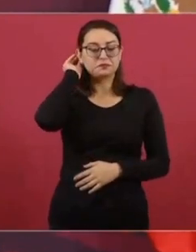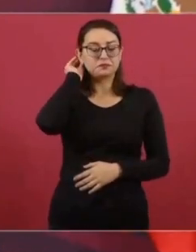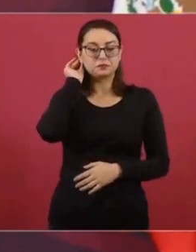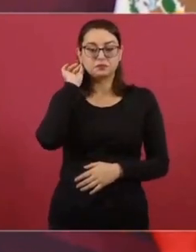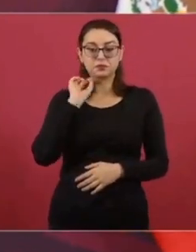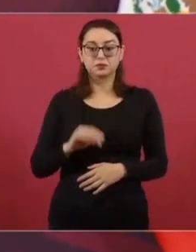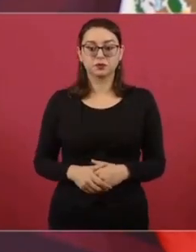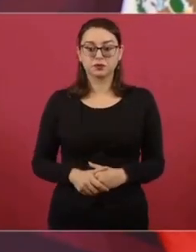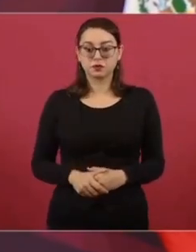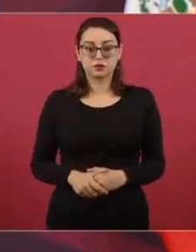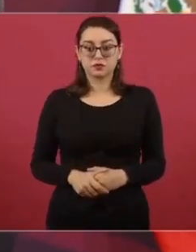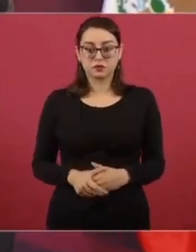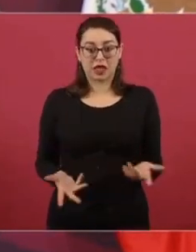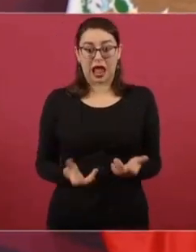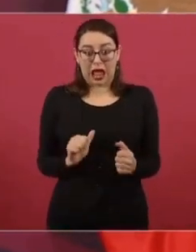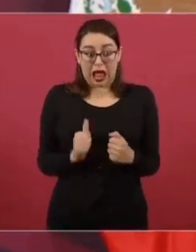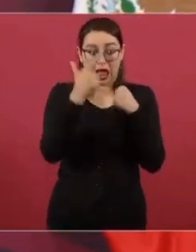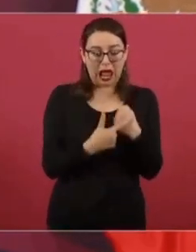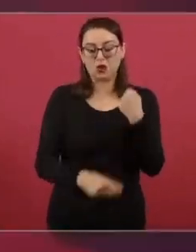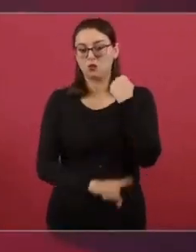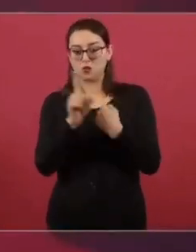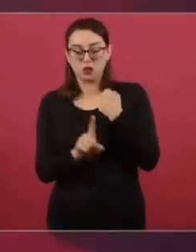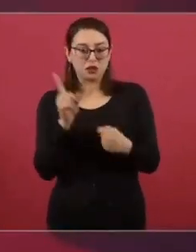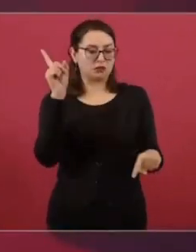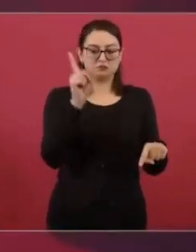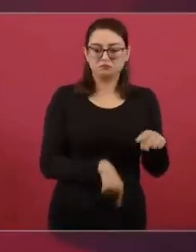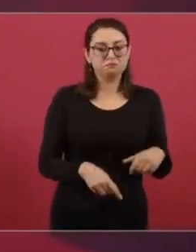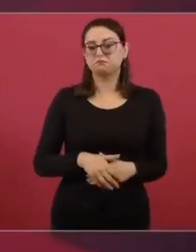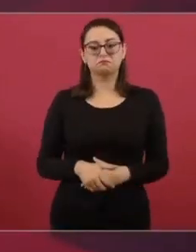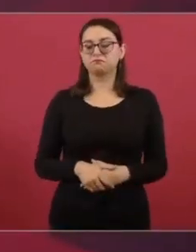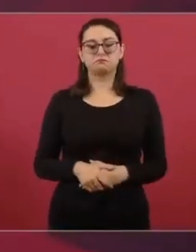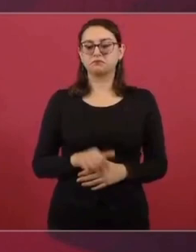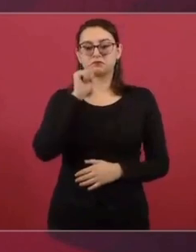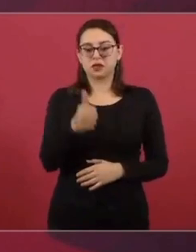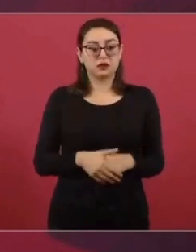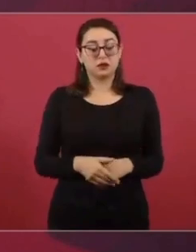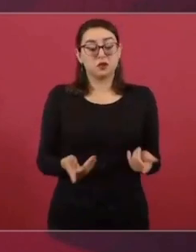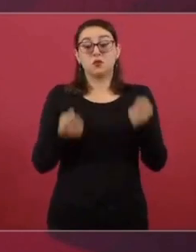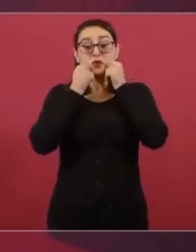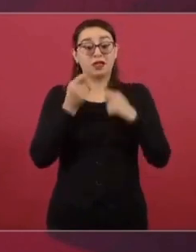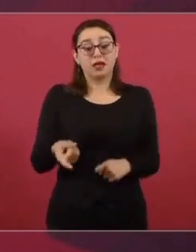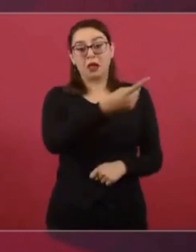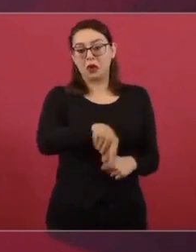va a haber ningún problema, aunque le suban de volumen.